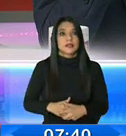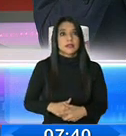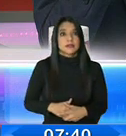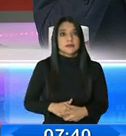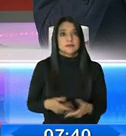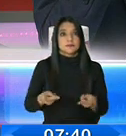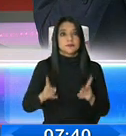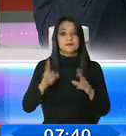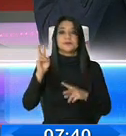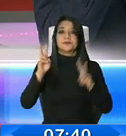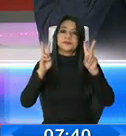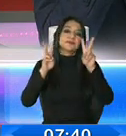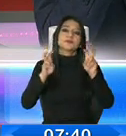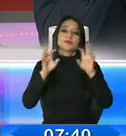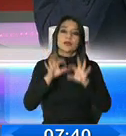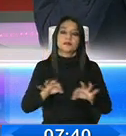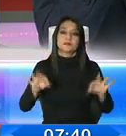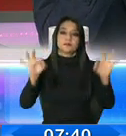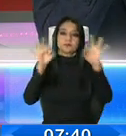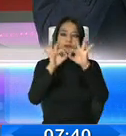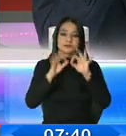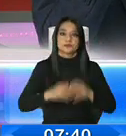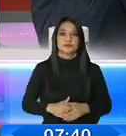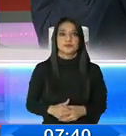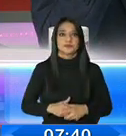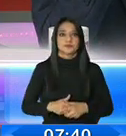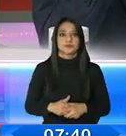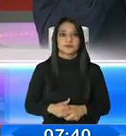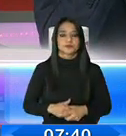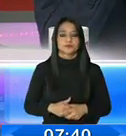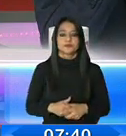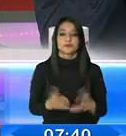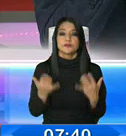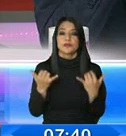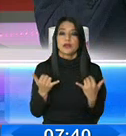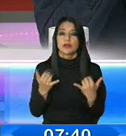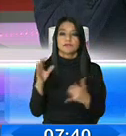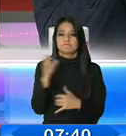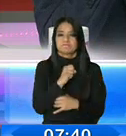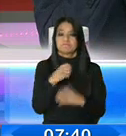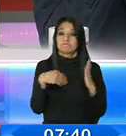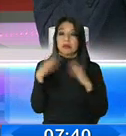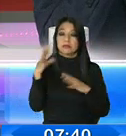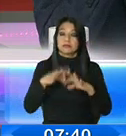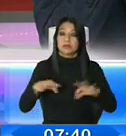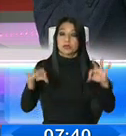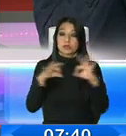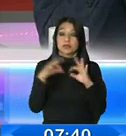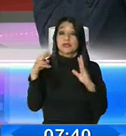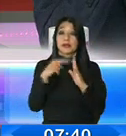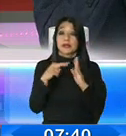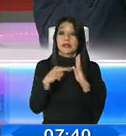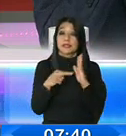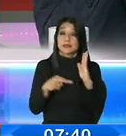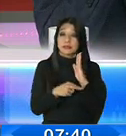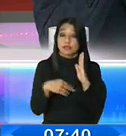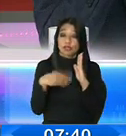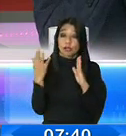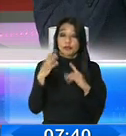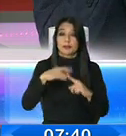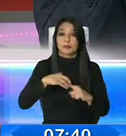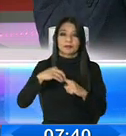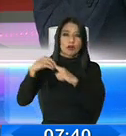importante, si me permite, que vamos a considerarlo principalmente, que será, priorizaremos